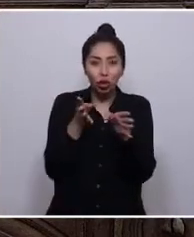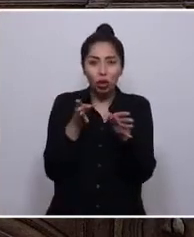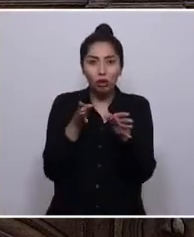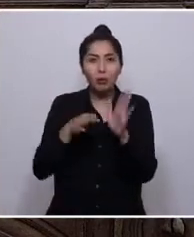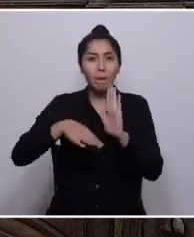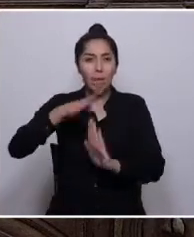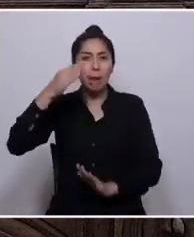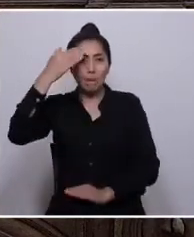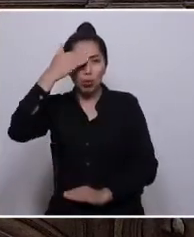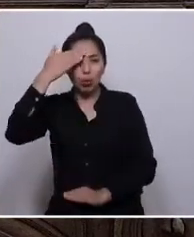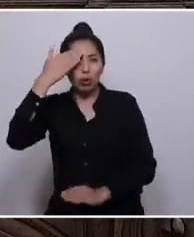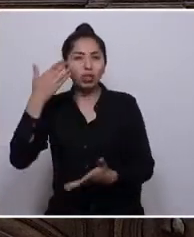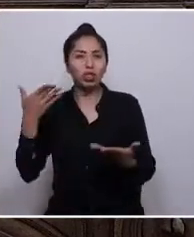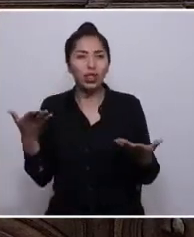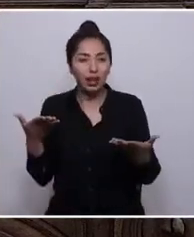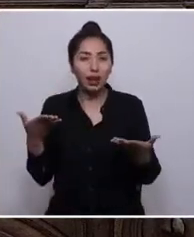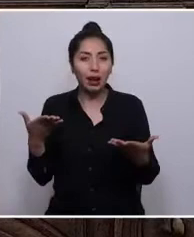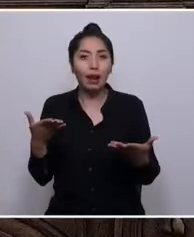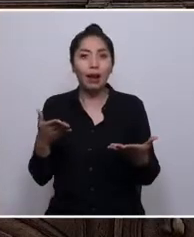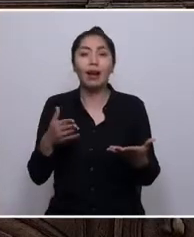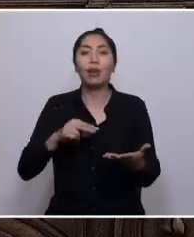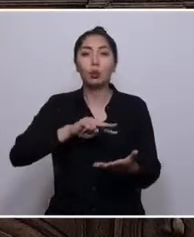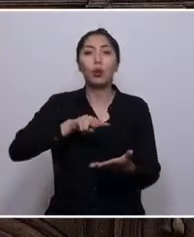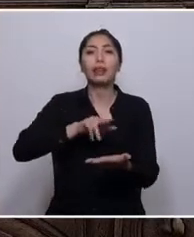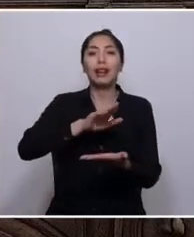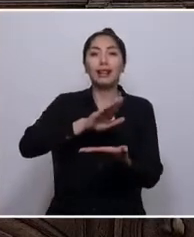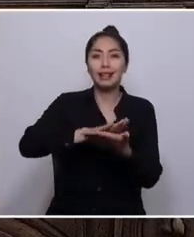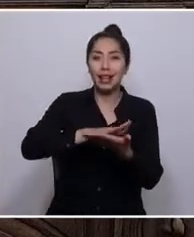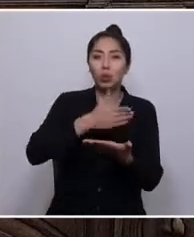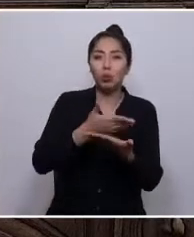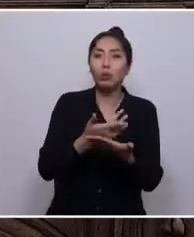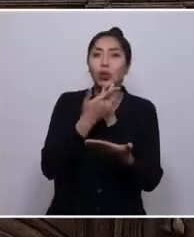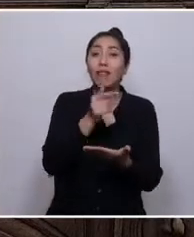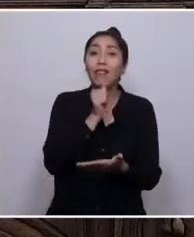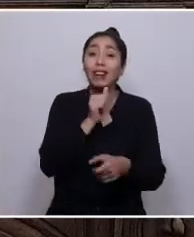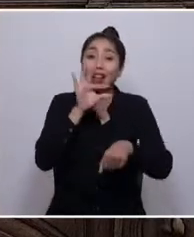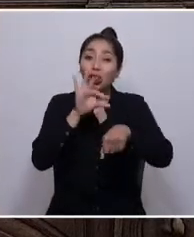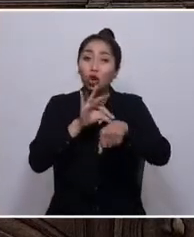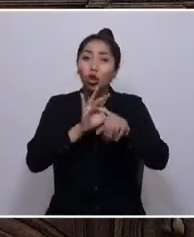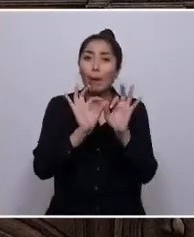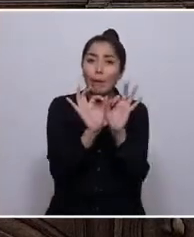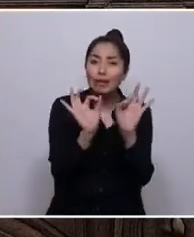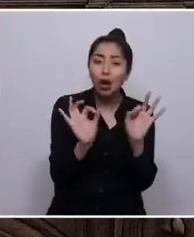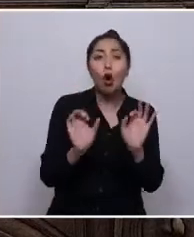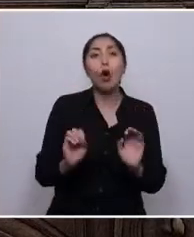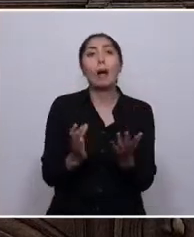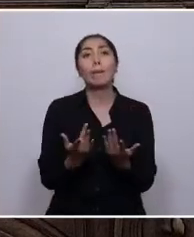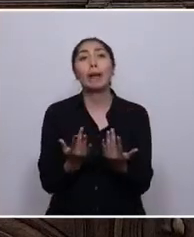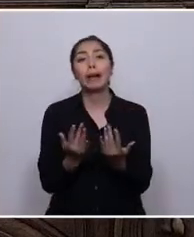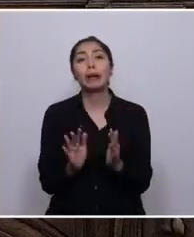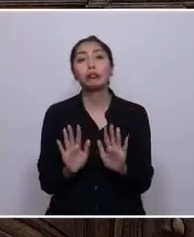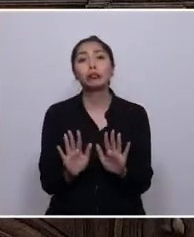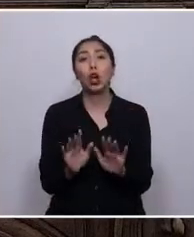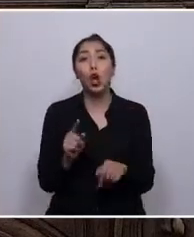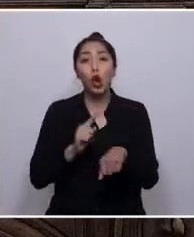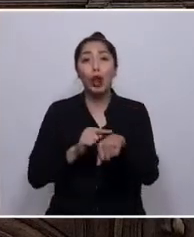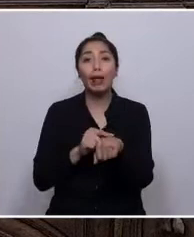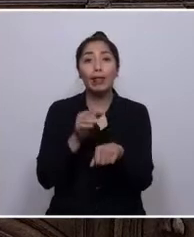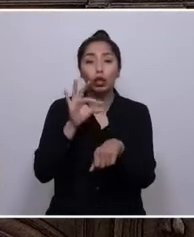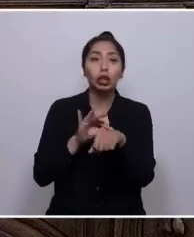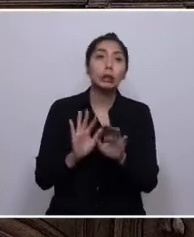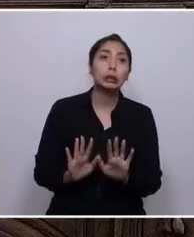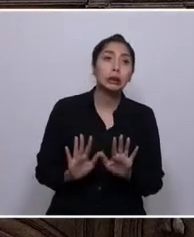es la salud, no sólo por la falta de especialistas o las eternas esperas para una interconsulta, sino también